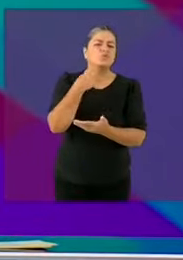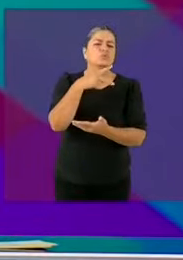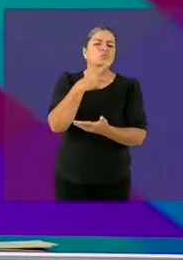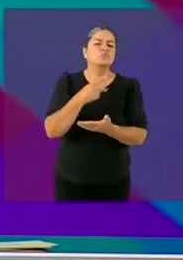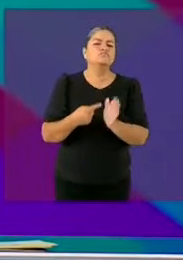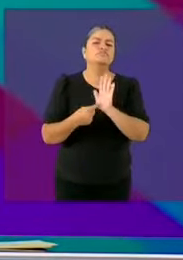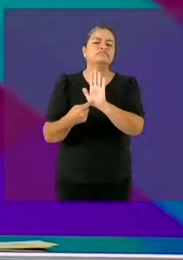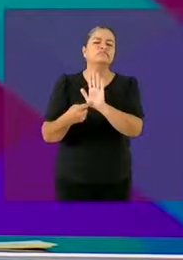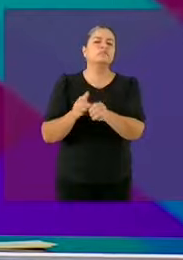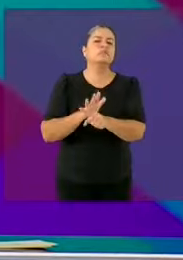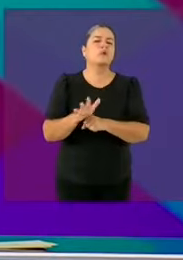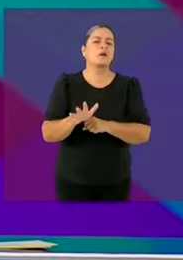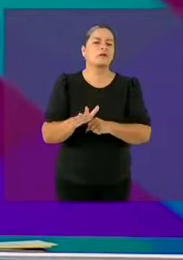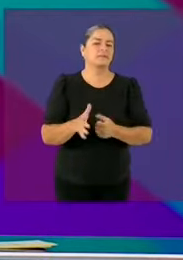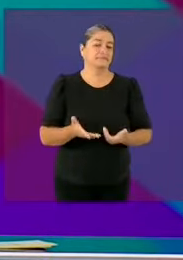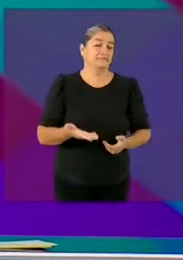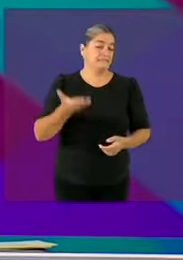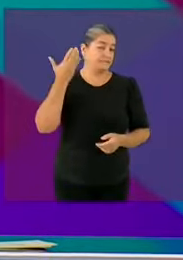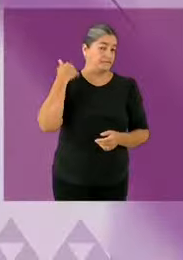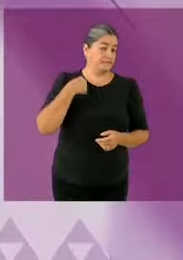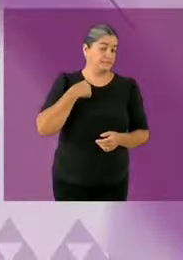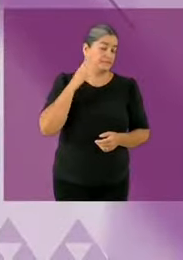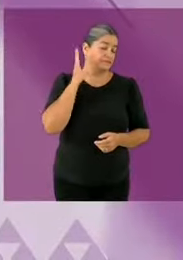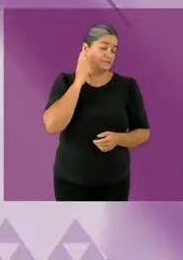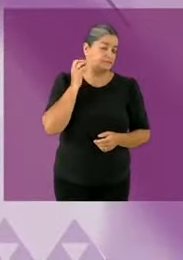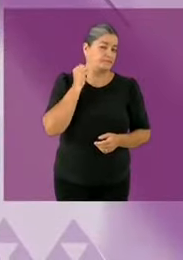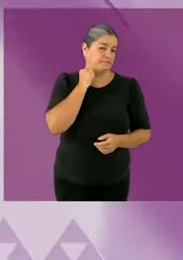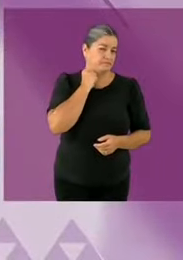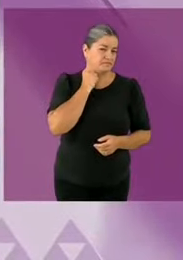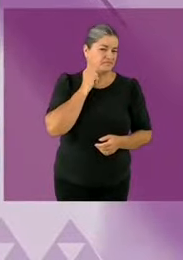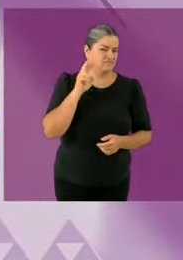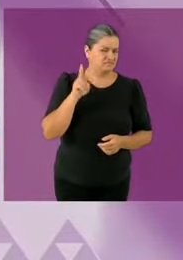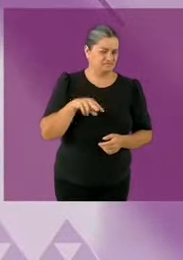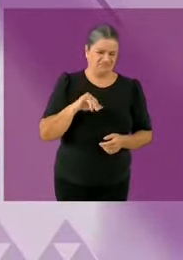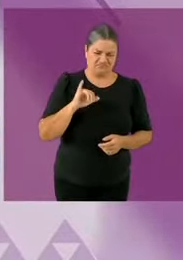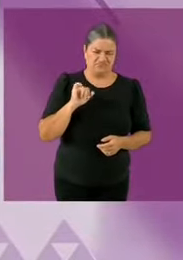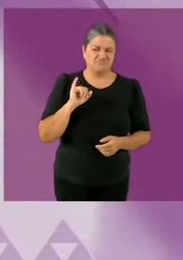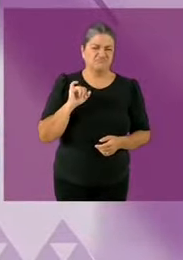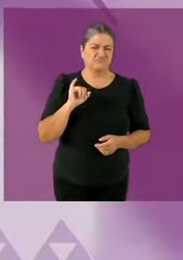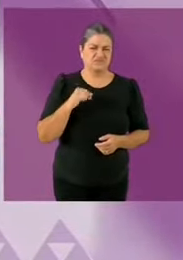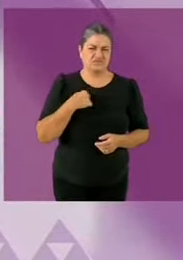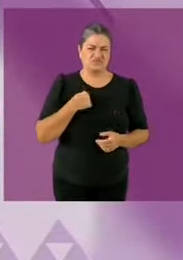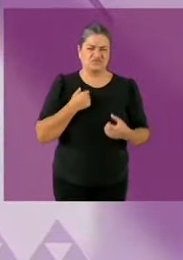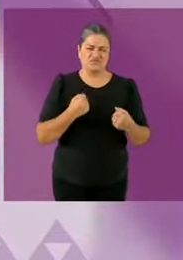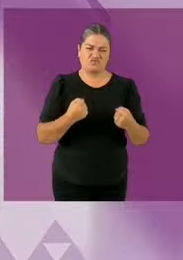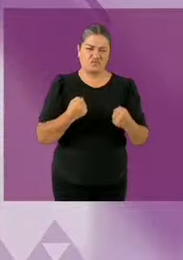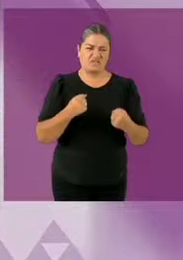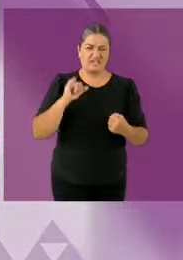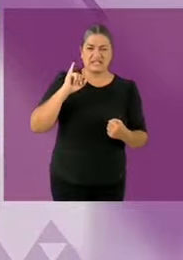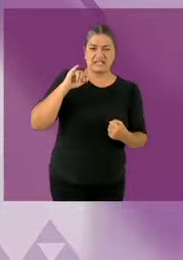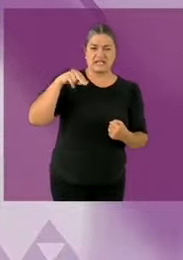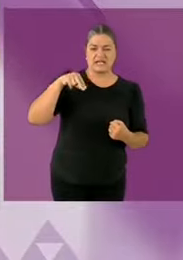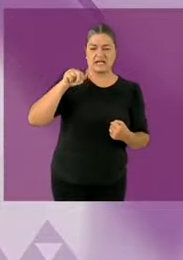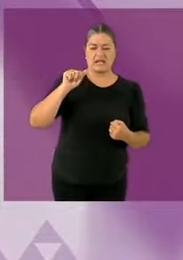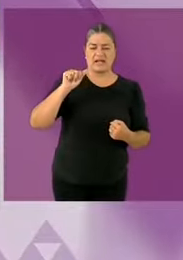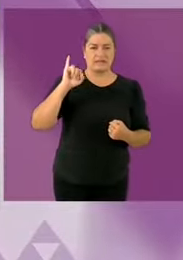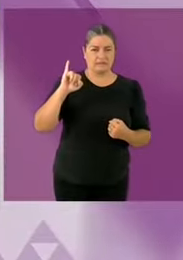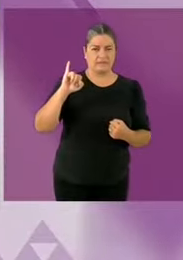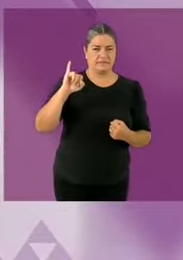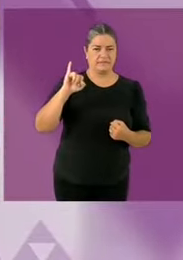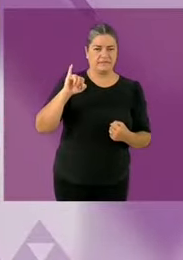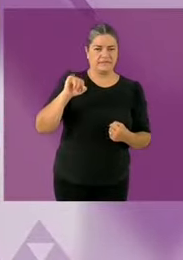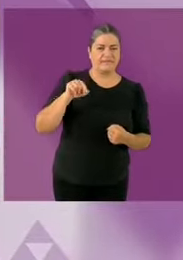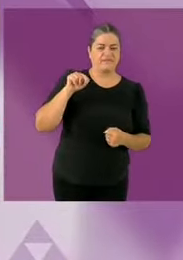muy activa para que haya comisionados en el INAI y propongo darle dientes al INAI y que nada sea reservado, que todo sea público